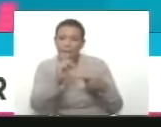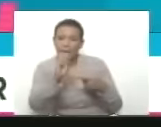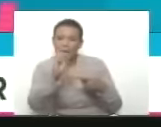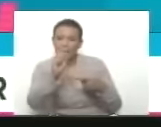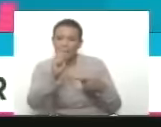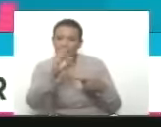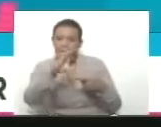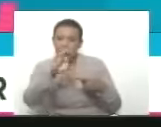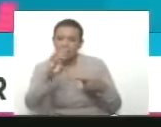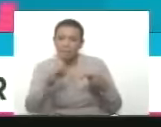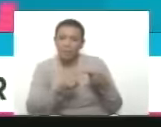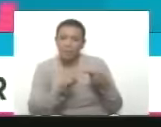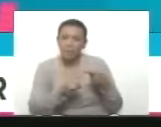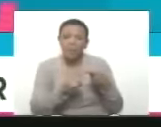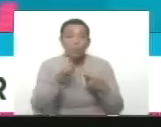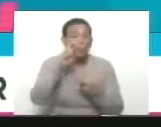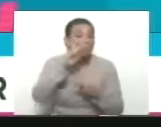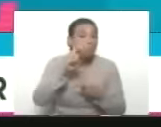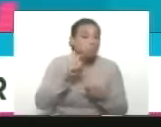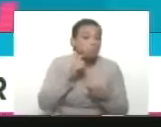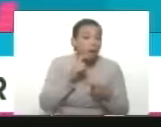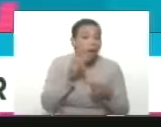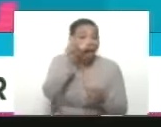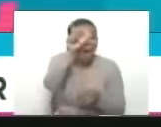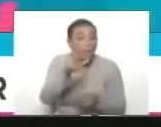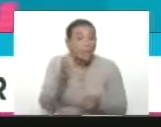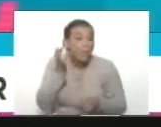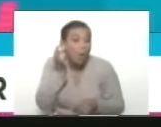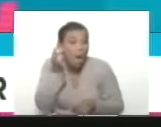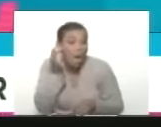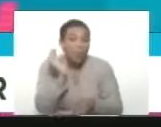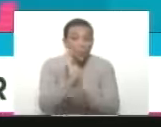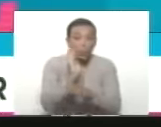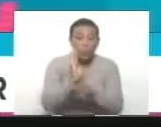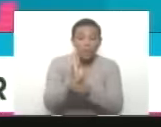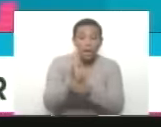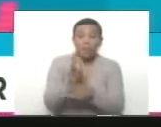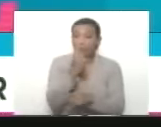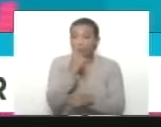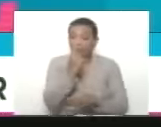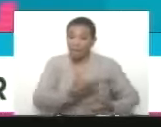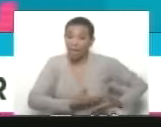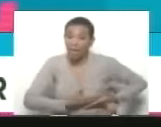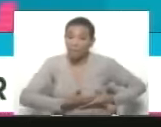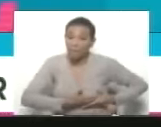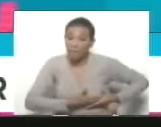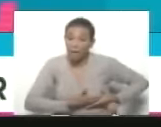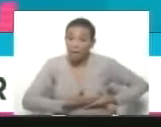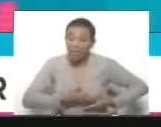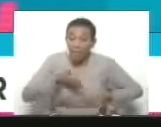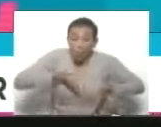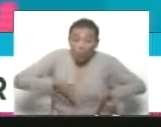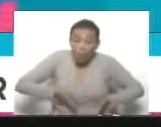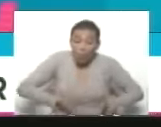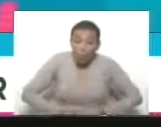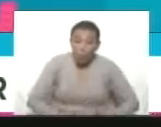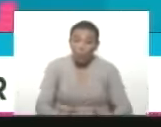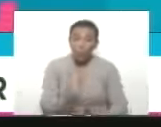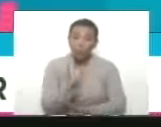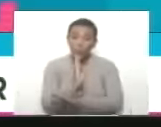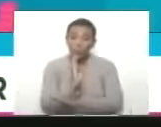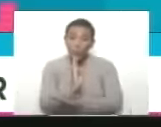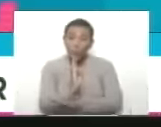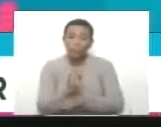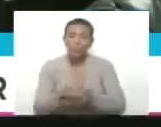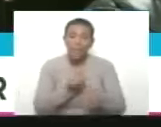en la etapa de gestación plan parto humanizado ruta materna y lactancia materna fortalecimiento del clan materno y salas de